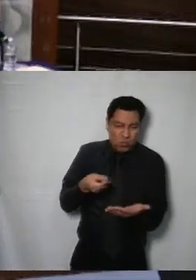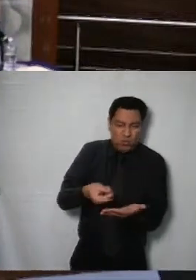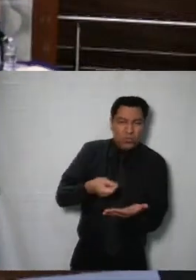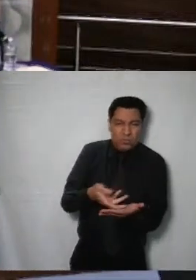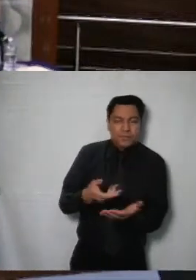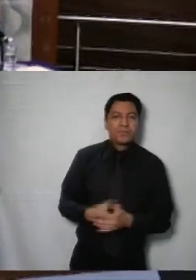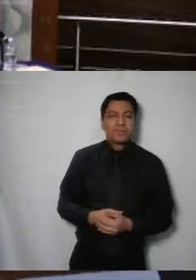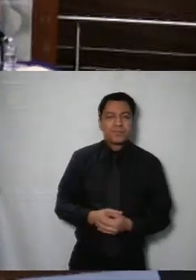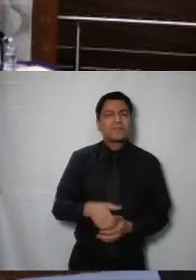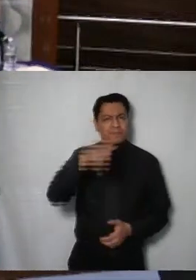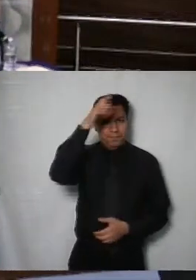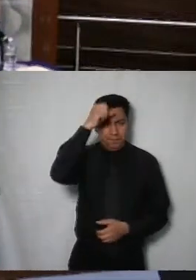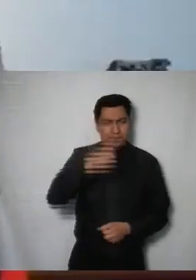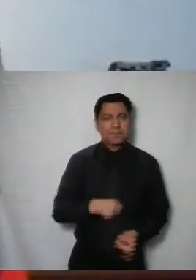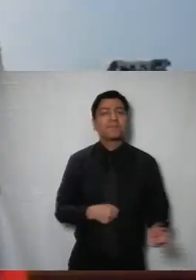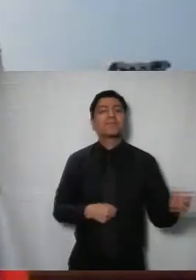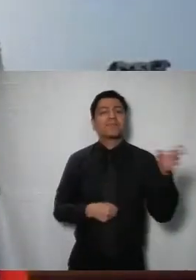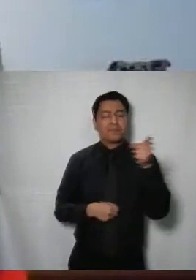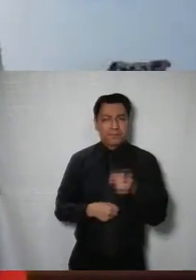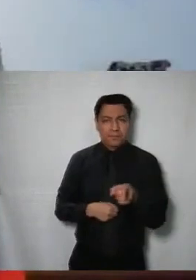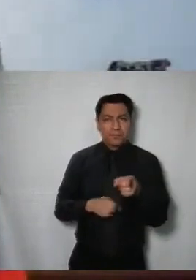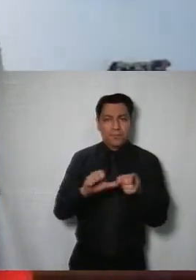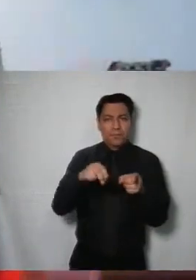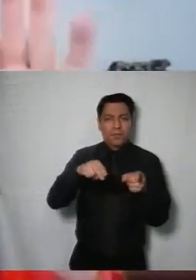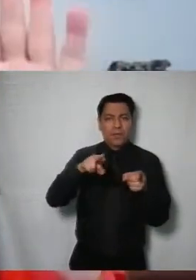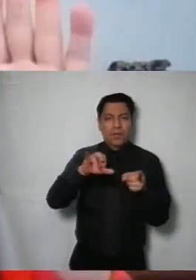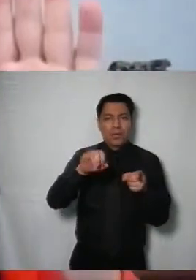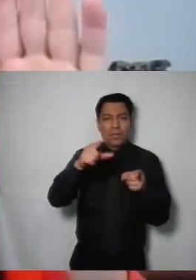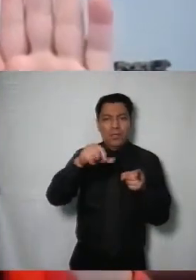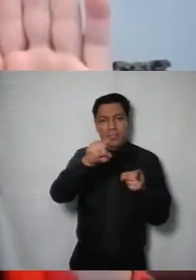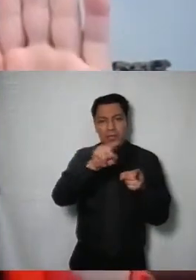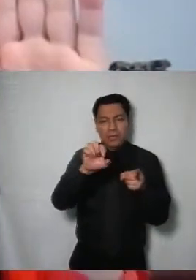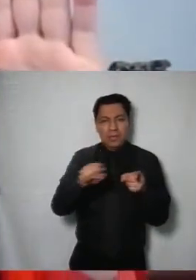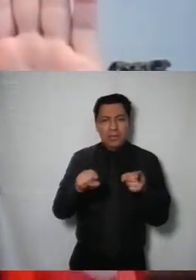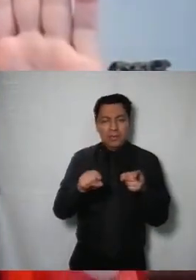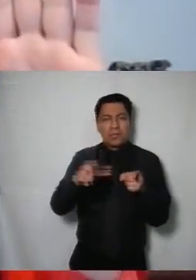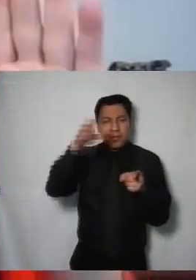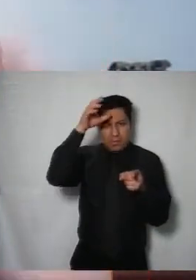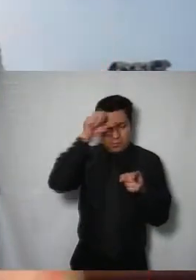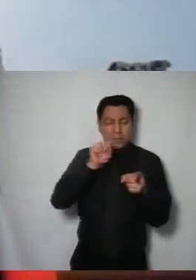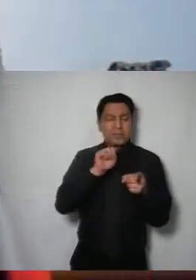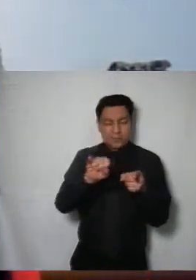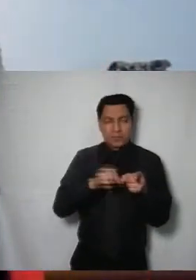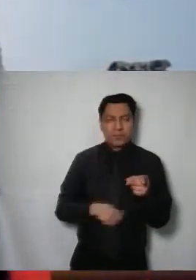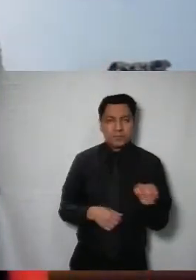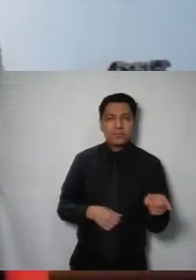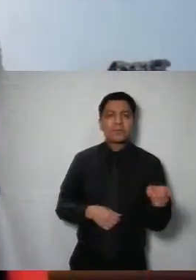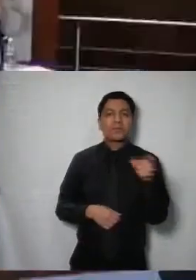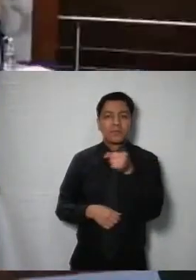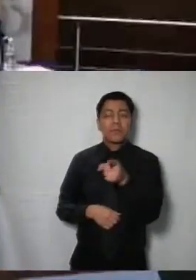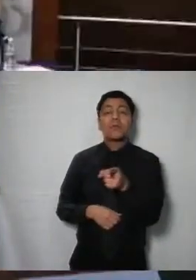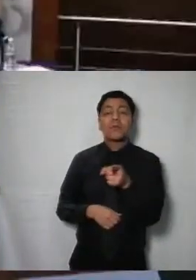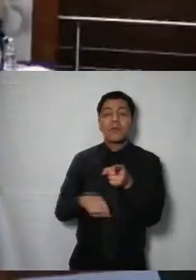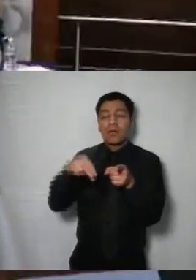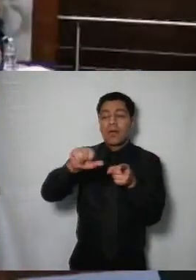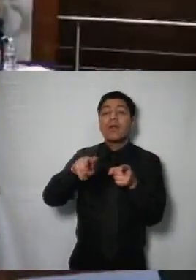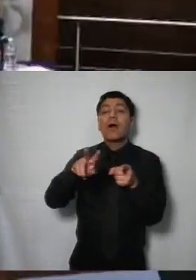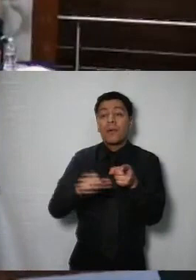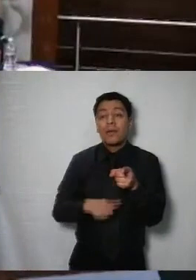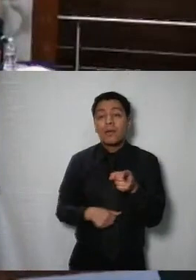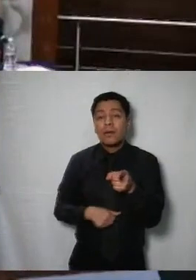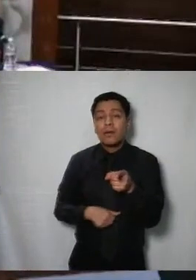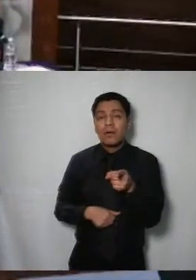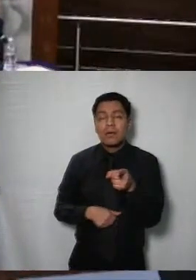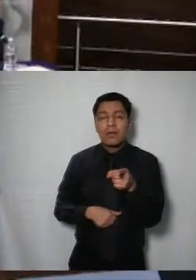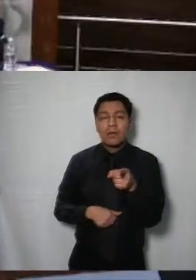Bonilla a favor comisionada Enríquez a favor del nuevo sentido propuesto comisionada Nava